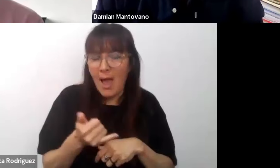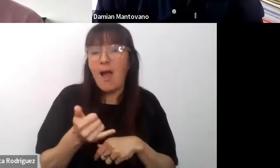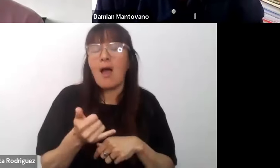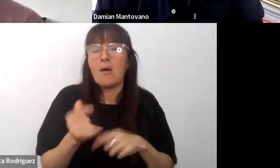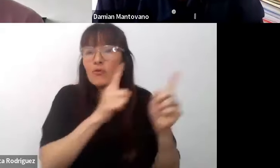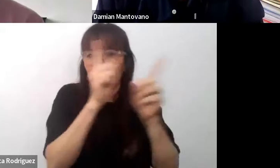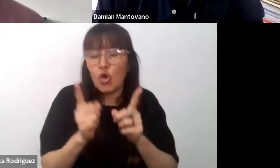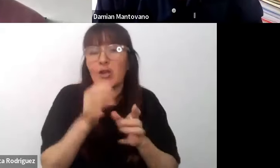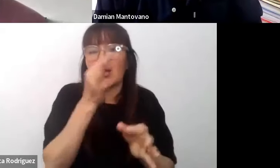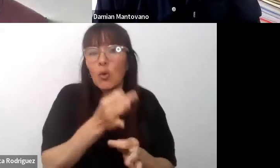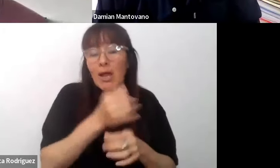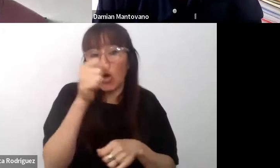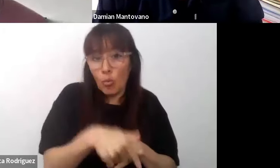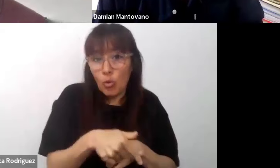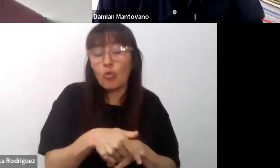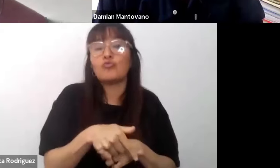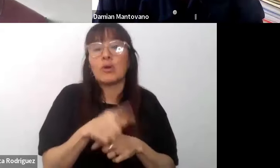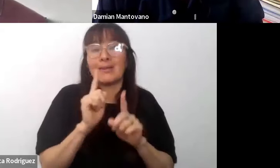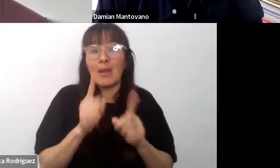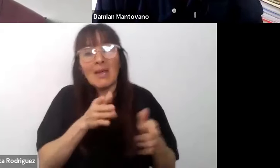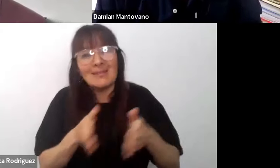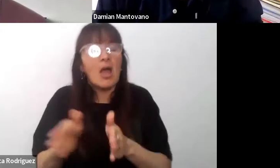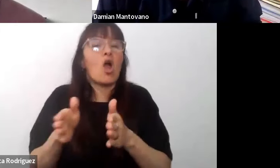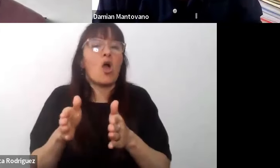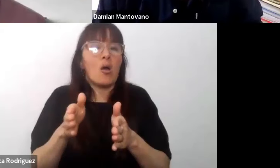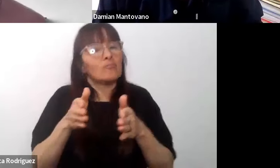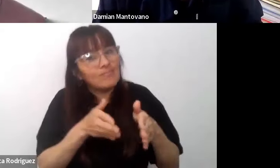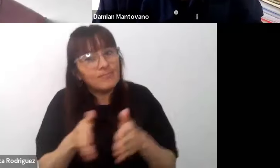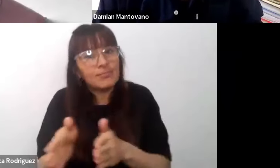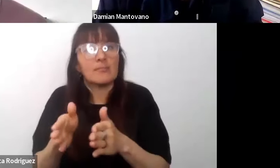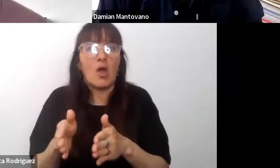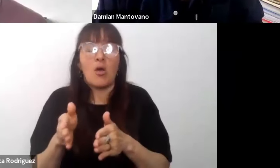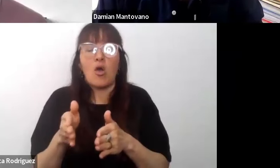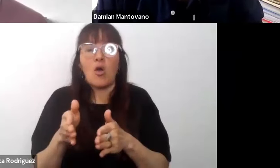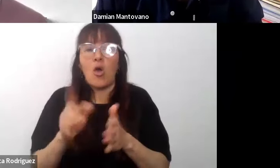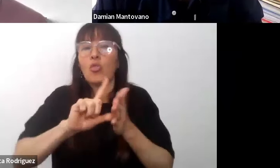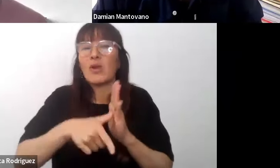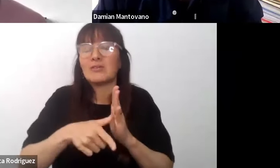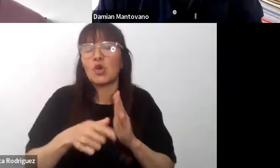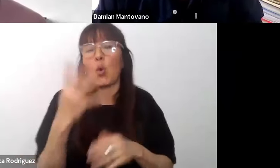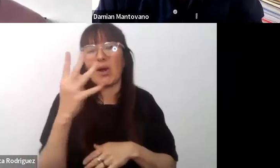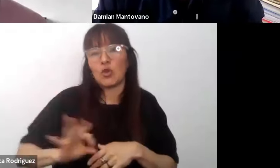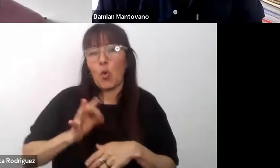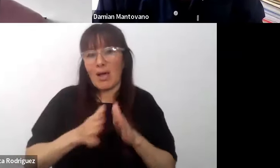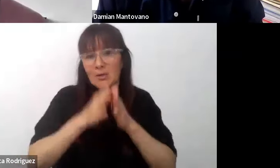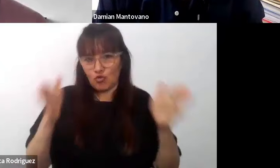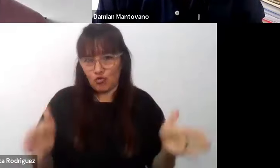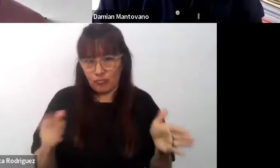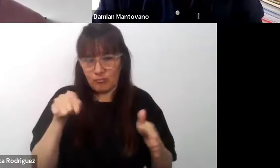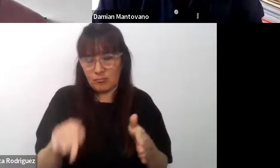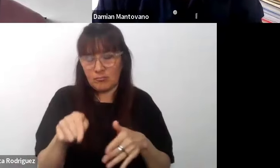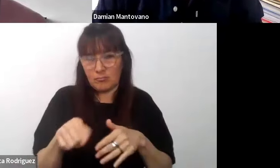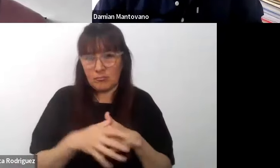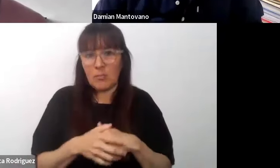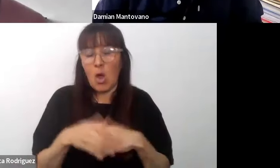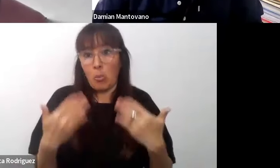un trayecto de la modalidad y un trayecto orientado con una duración de cuatro años que habilita directamente a